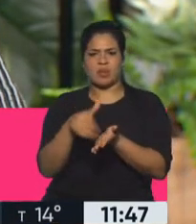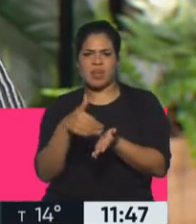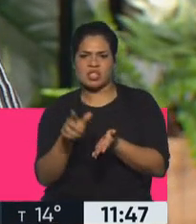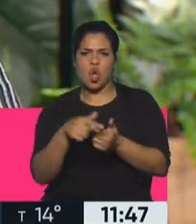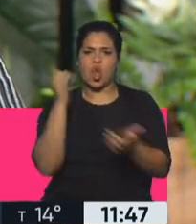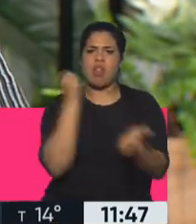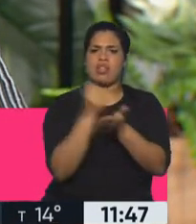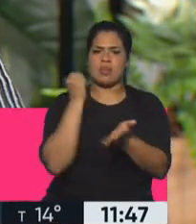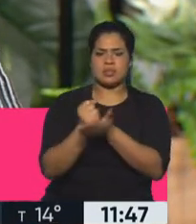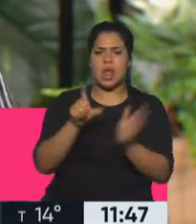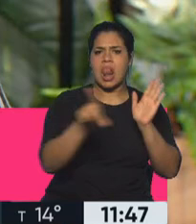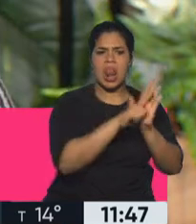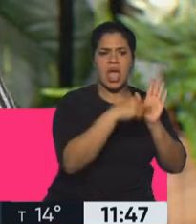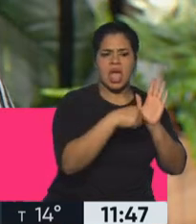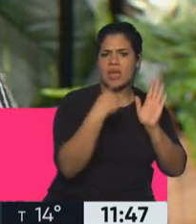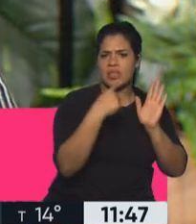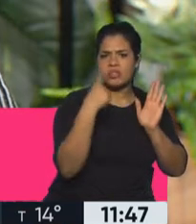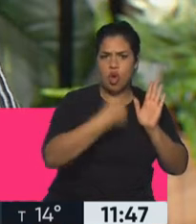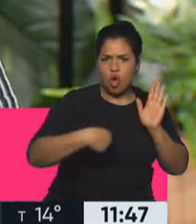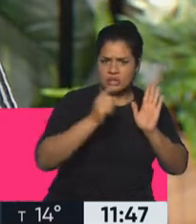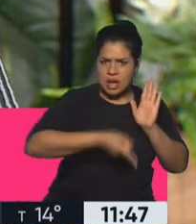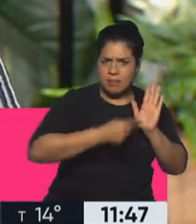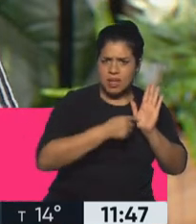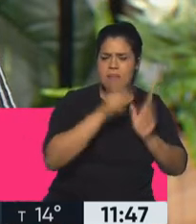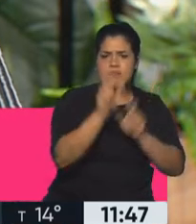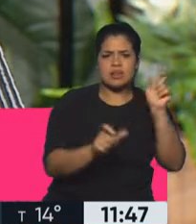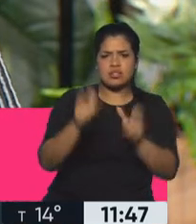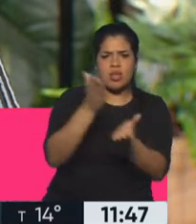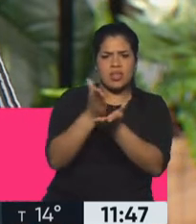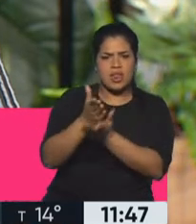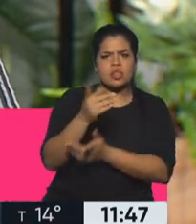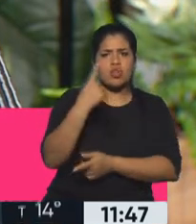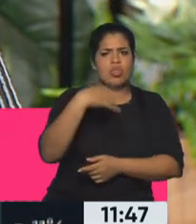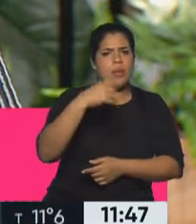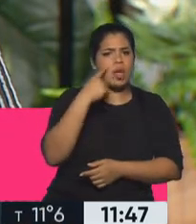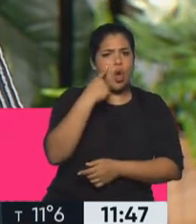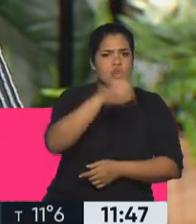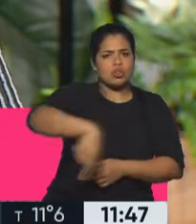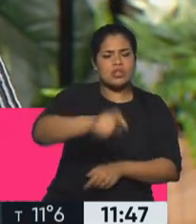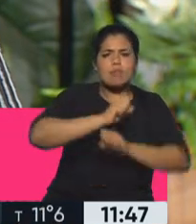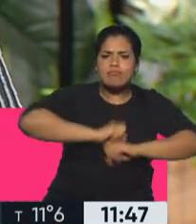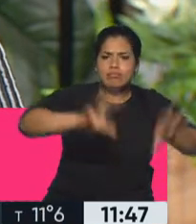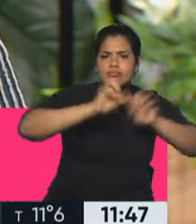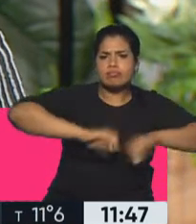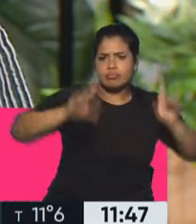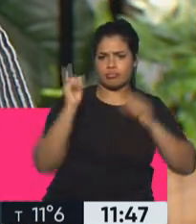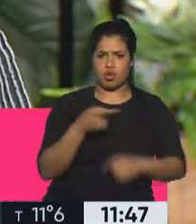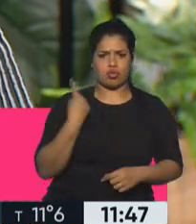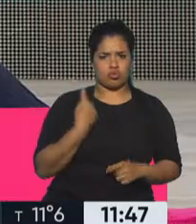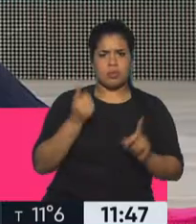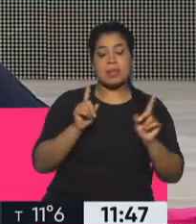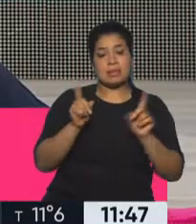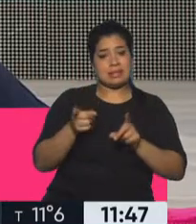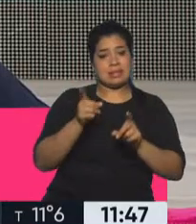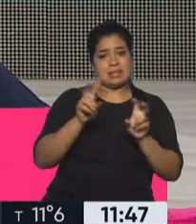hay leyes que hablan del tema, las personas tienen un montón de derechos que tienen que conocer y tenemos que difundir, y hablar de todo eso también es hablar de Chagas